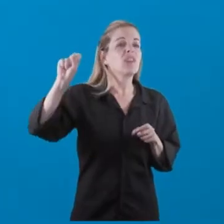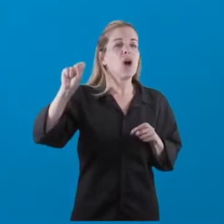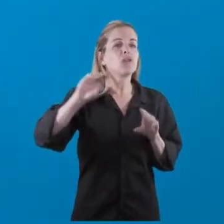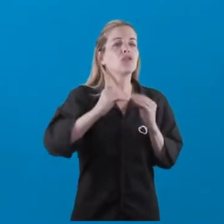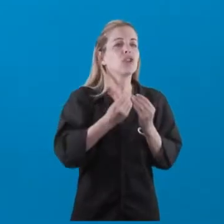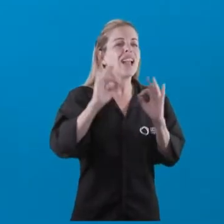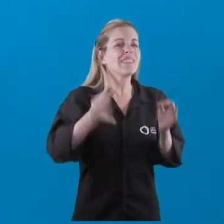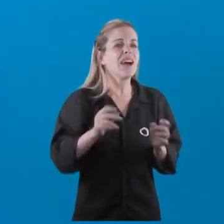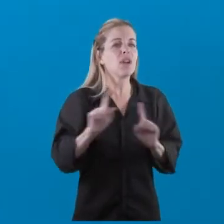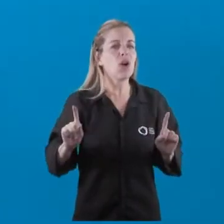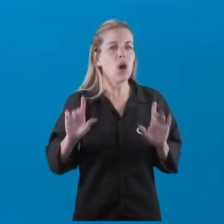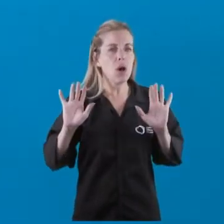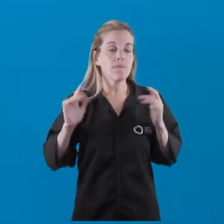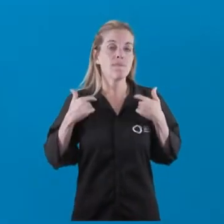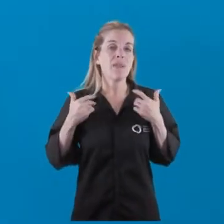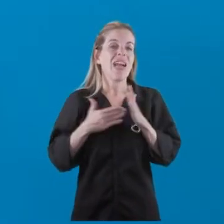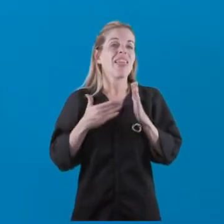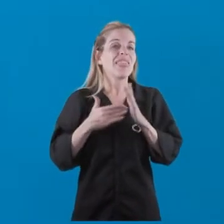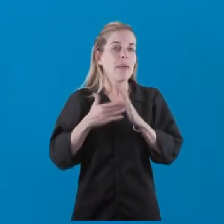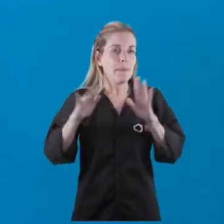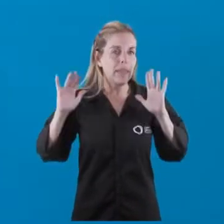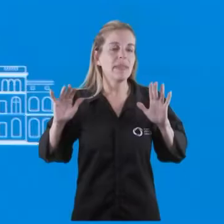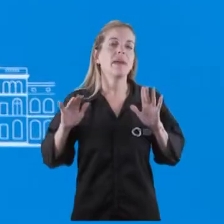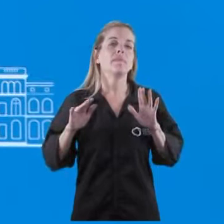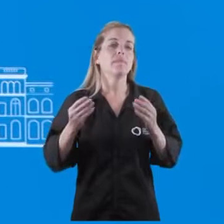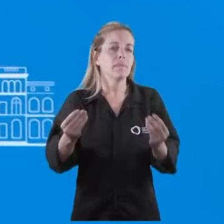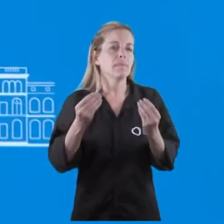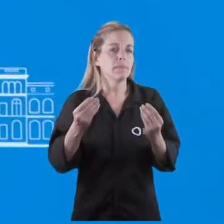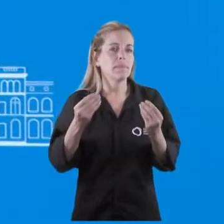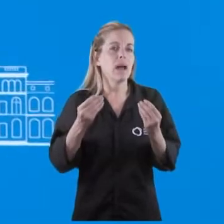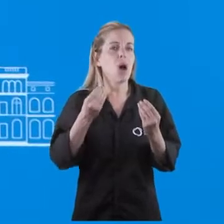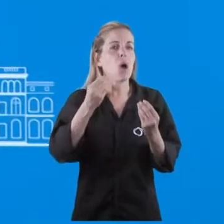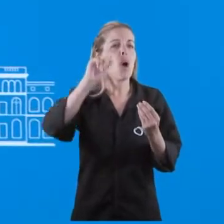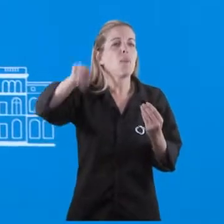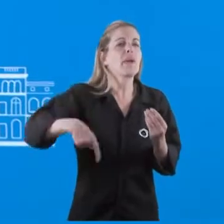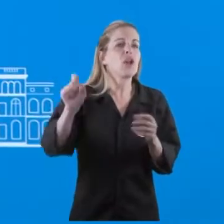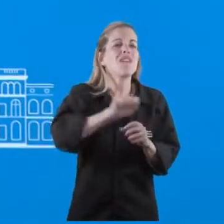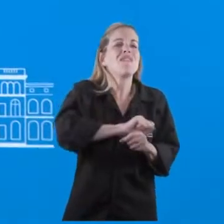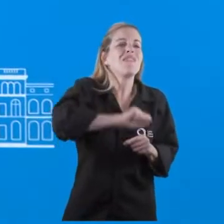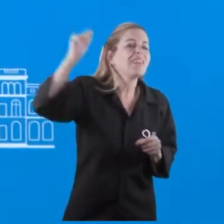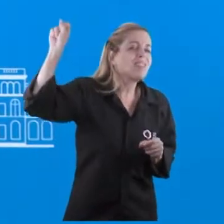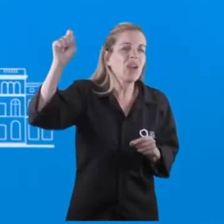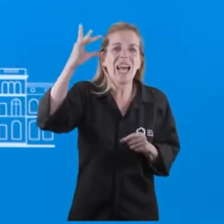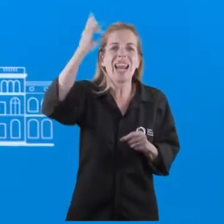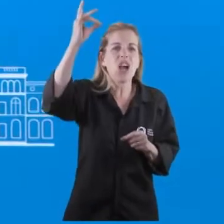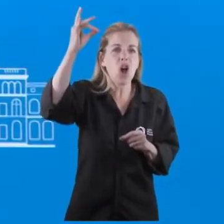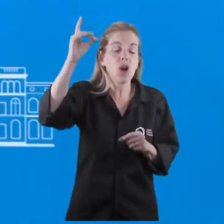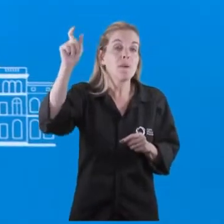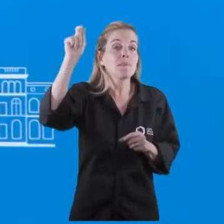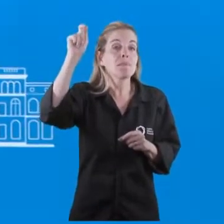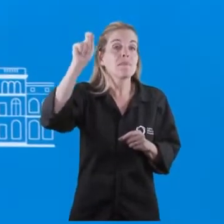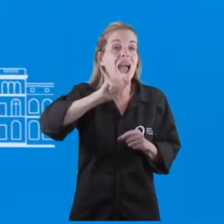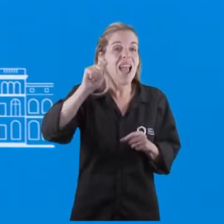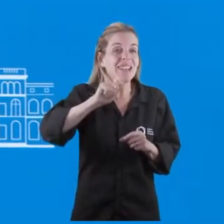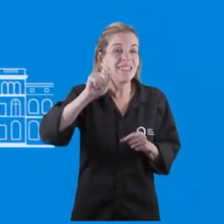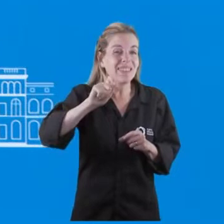Tenemos entendido, de acuerdo a cuál fue el origen de la inflación más fuerte del mes de